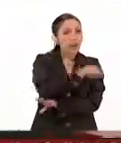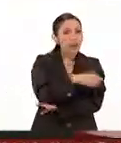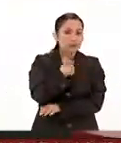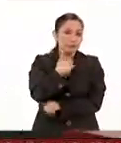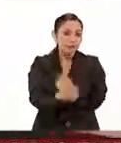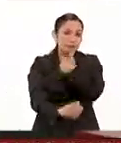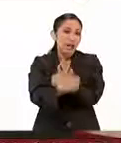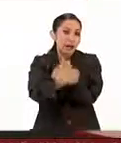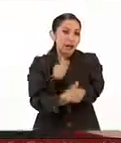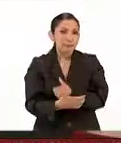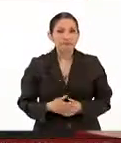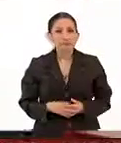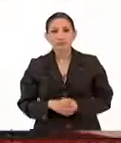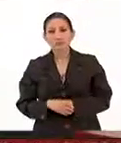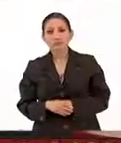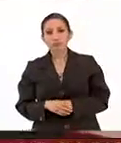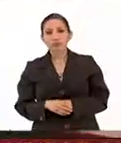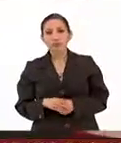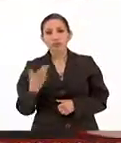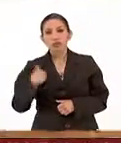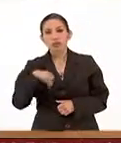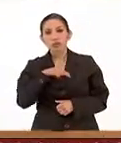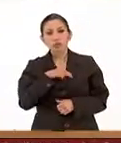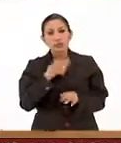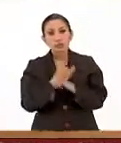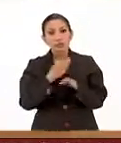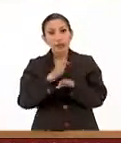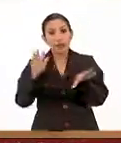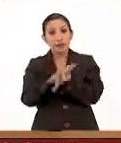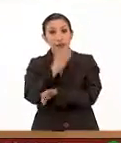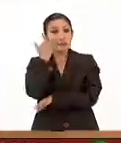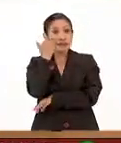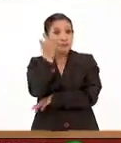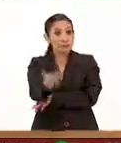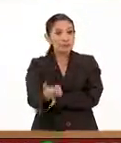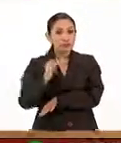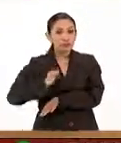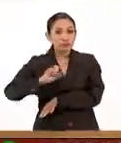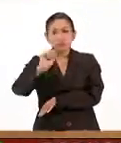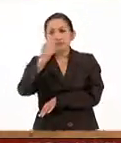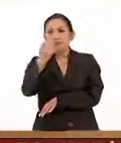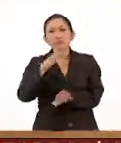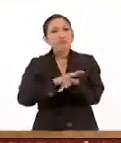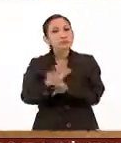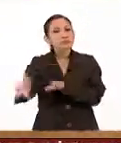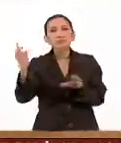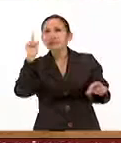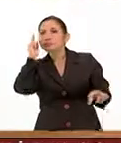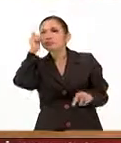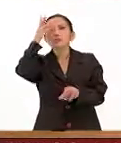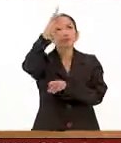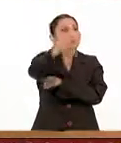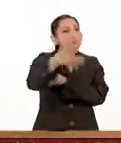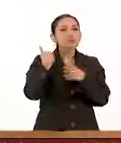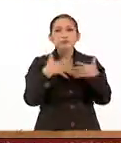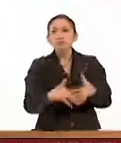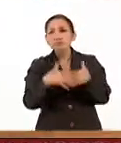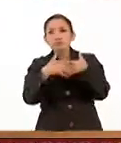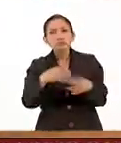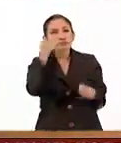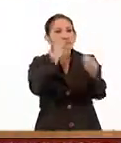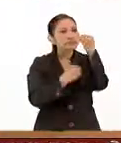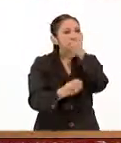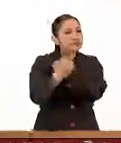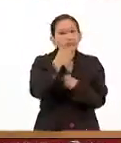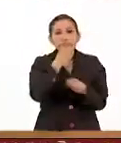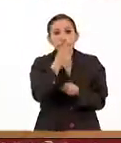por estos especialistas. Estamos cambiando pues de era, estamos ya en el siglo XXI. ¿Cuáles son los grandes retos para esta industria de la alimentación y